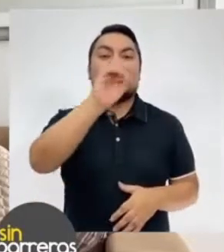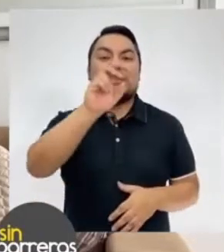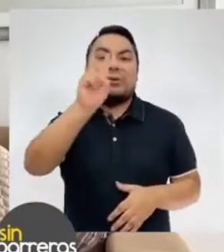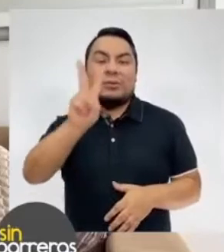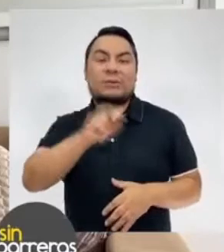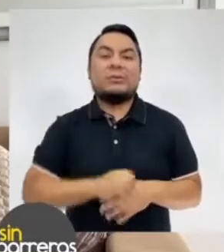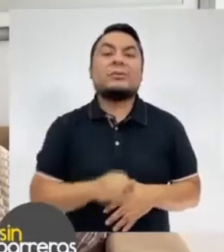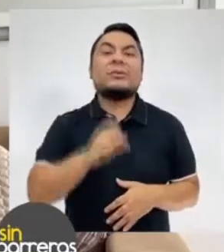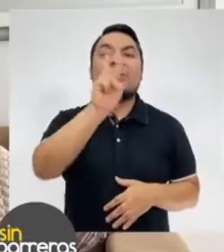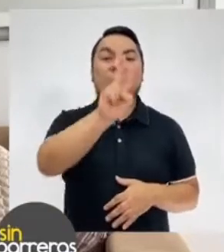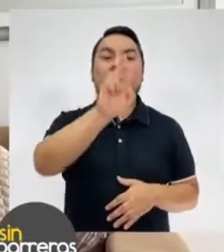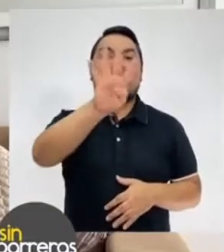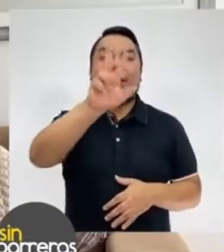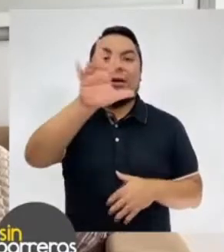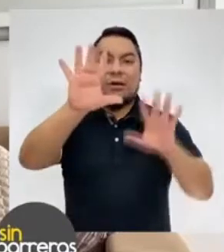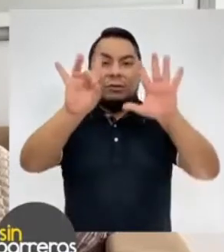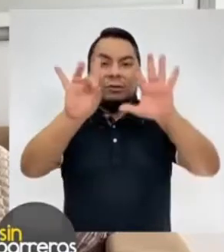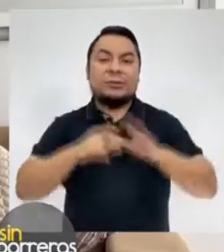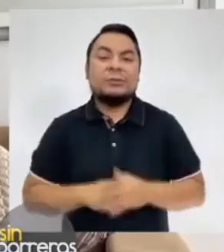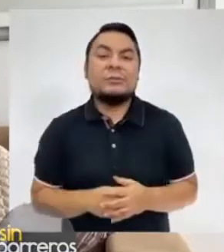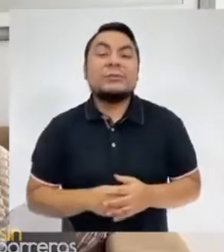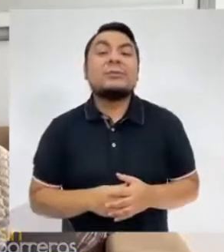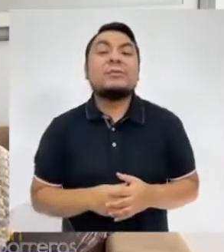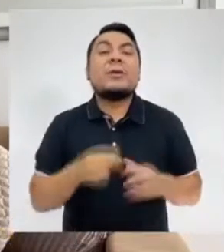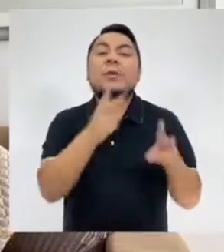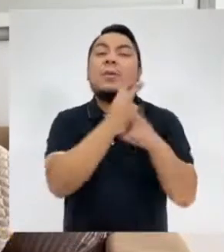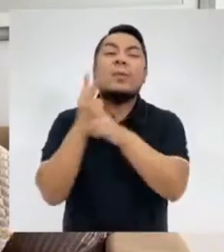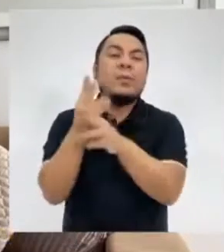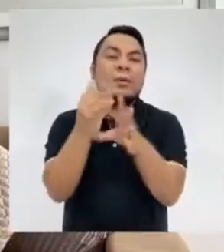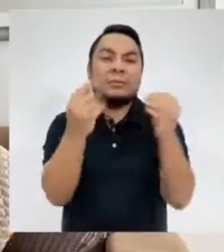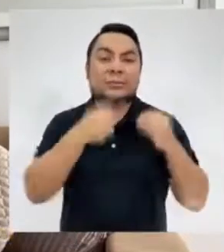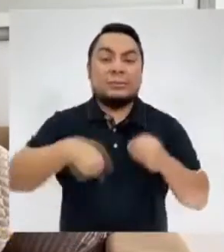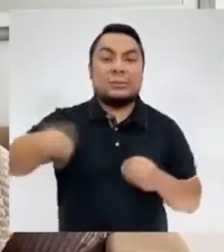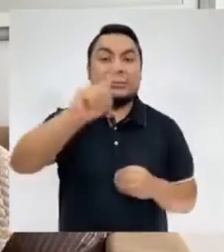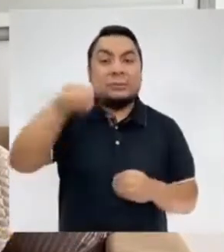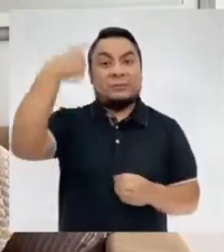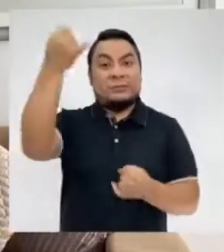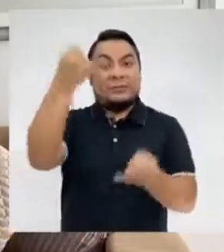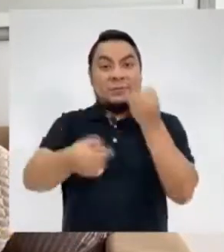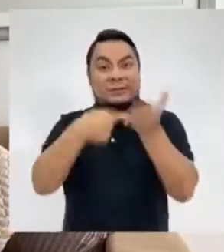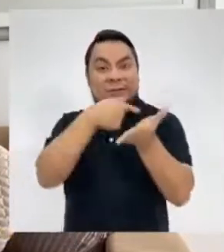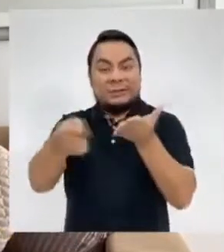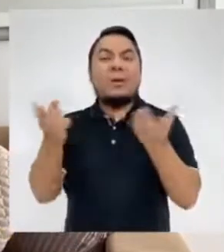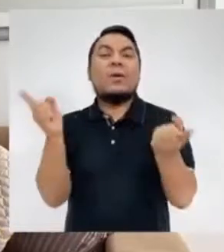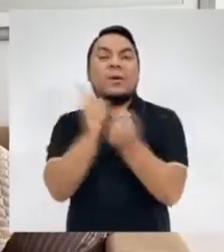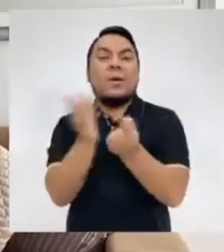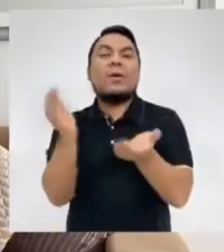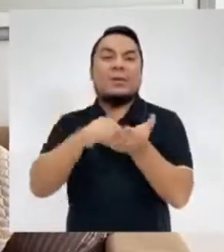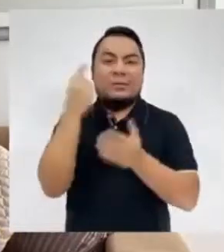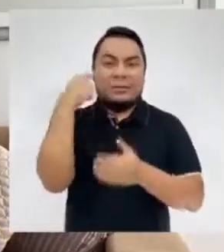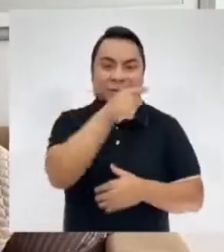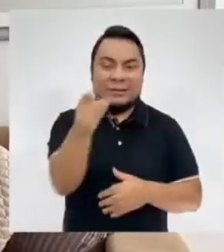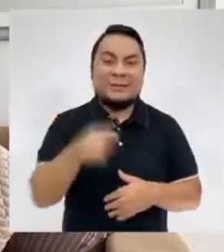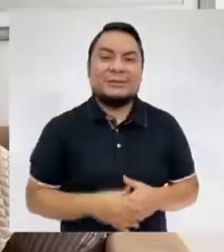202 248 cuídense mucho y el próximo fin de semana estaremos nuevamente con ustedes ¡Gracias! ¡Gracias!